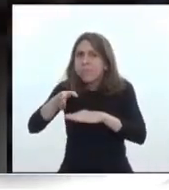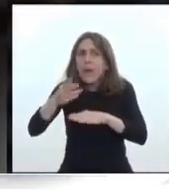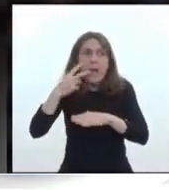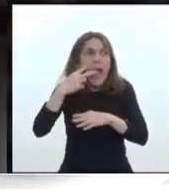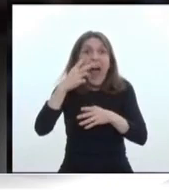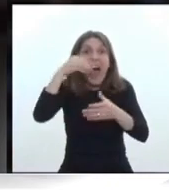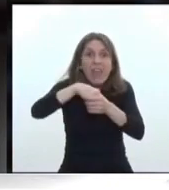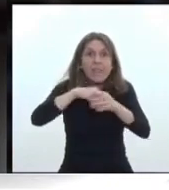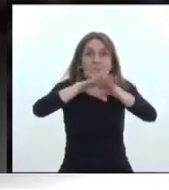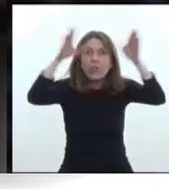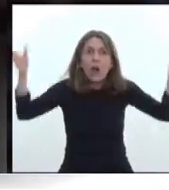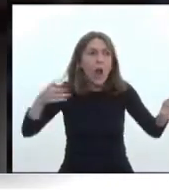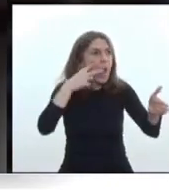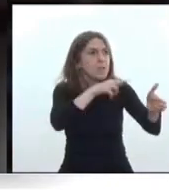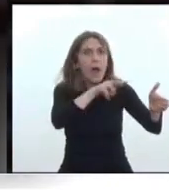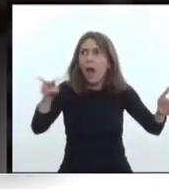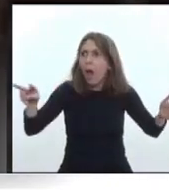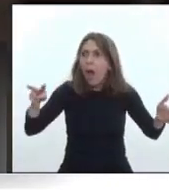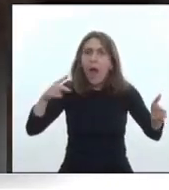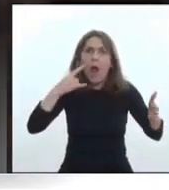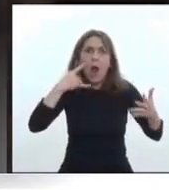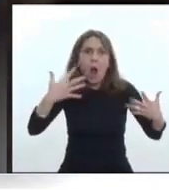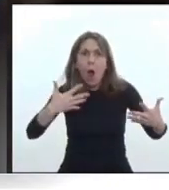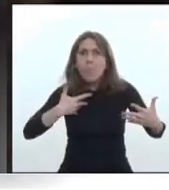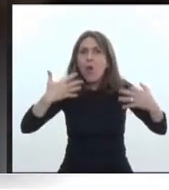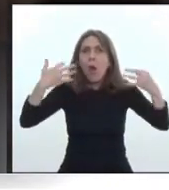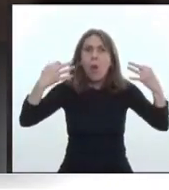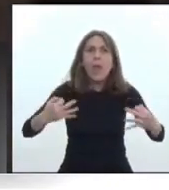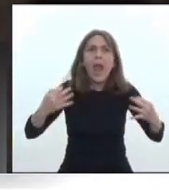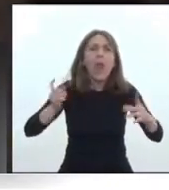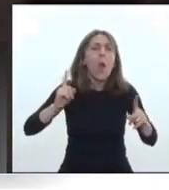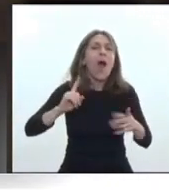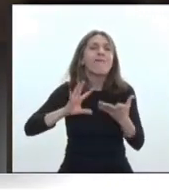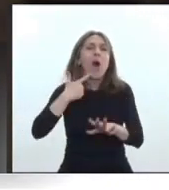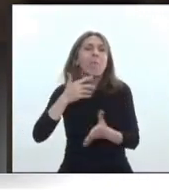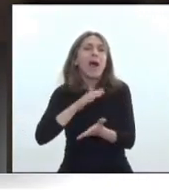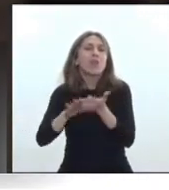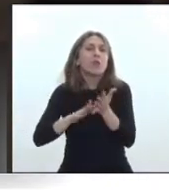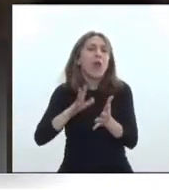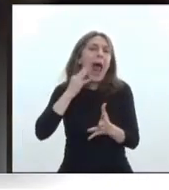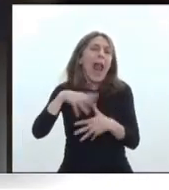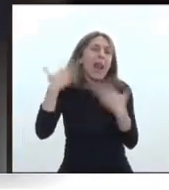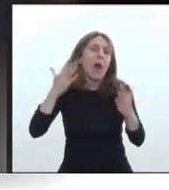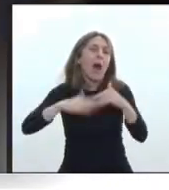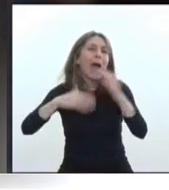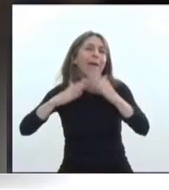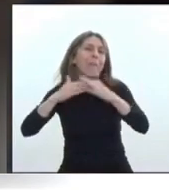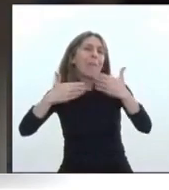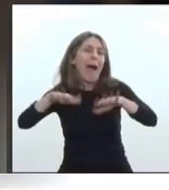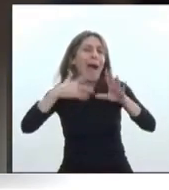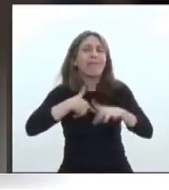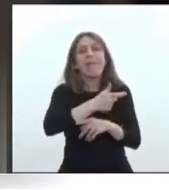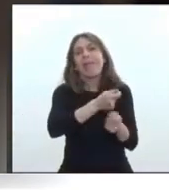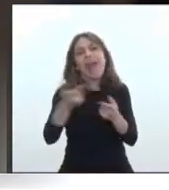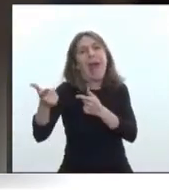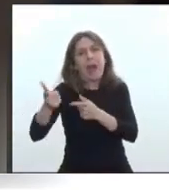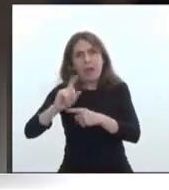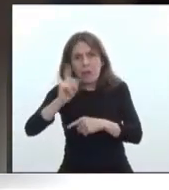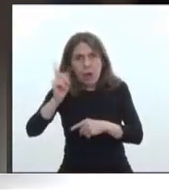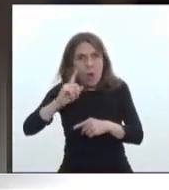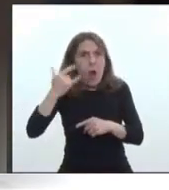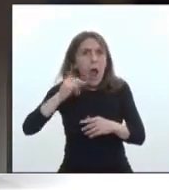son lugares vivibles, no son soluciones de emergencia. Son lugares dignos, son lugares